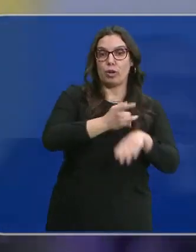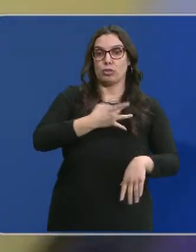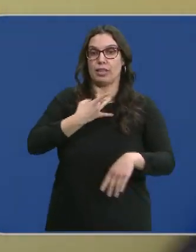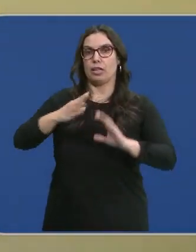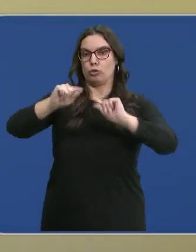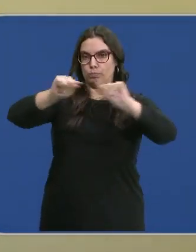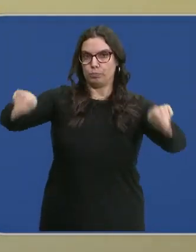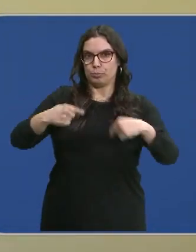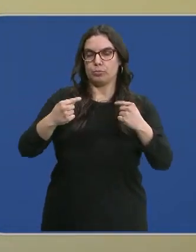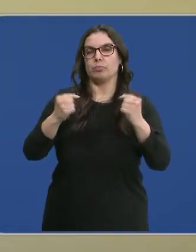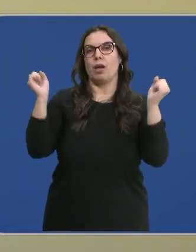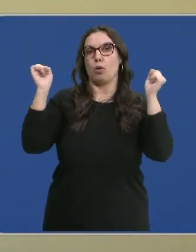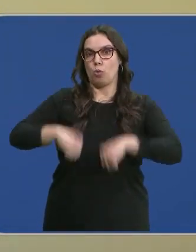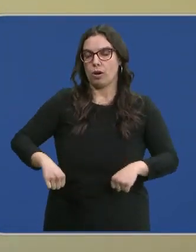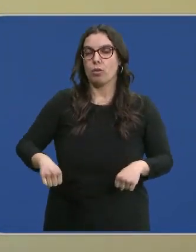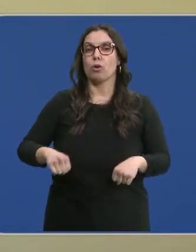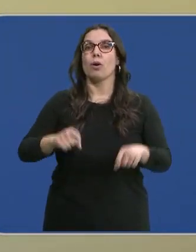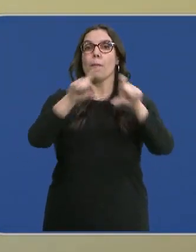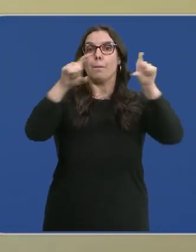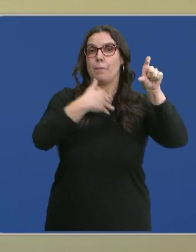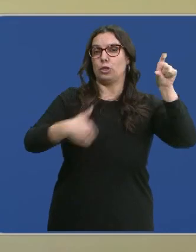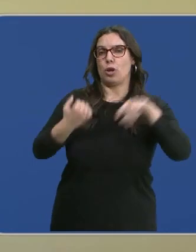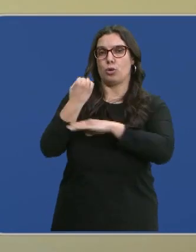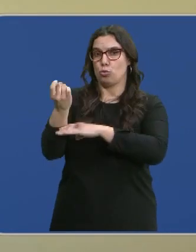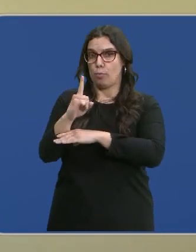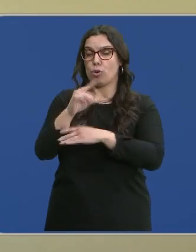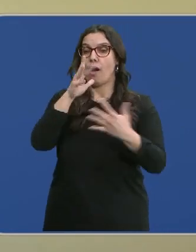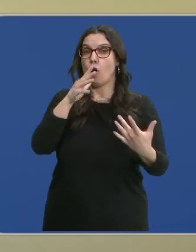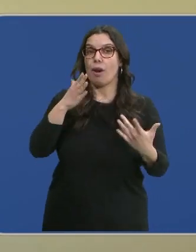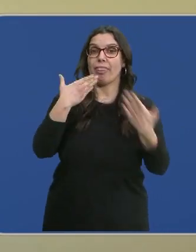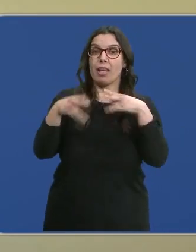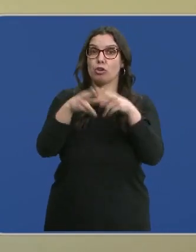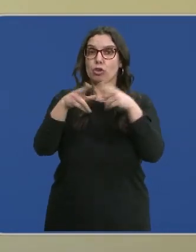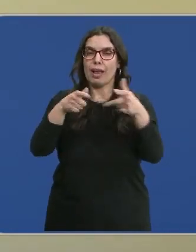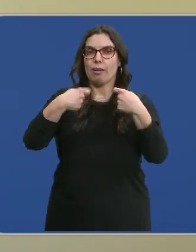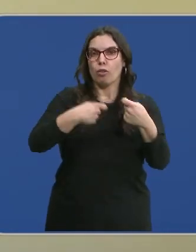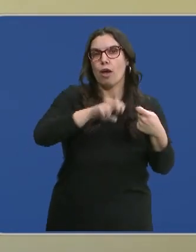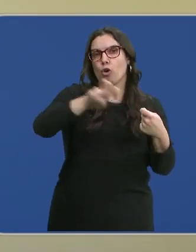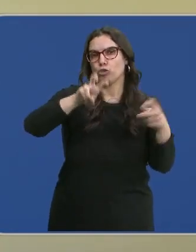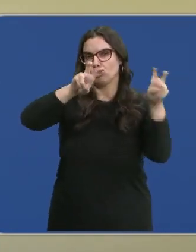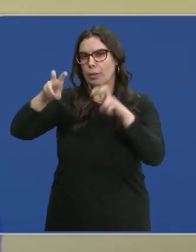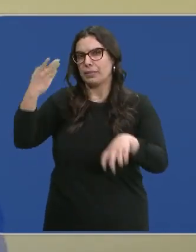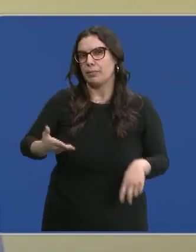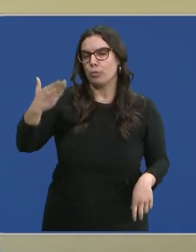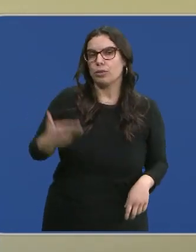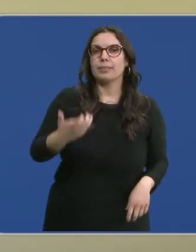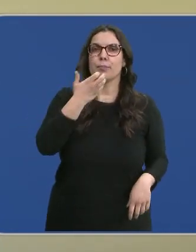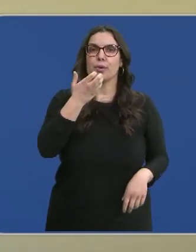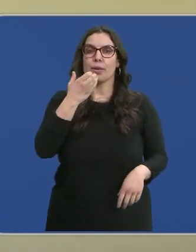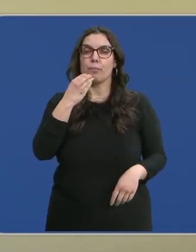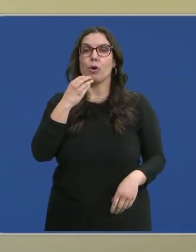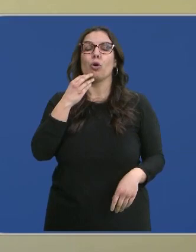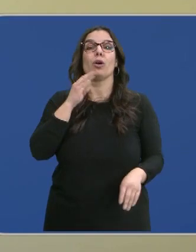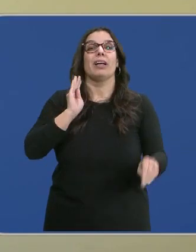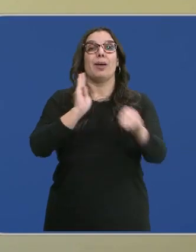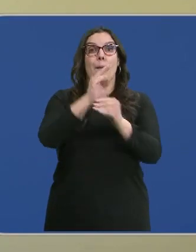firmado este acuerdo que no contaba con el apoyo de la patronal. Ahora el diálogo social seguirá negociando otros grandes pactos como el subsidio